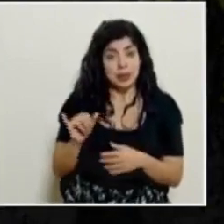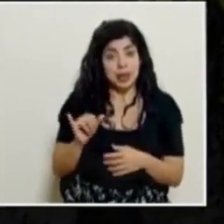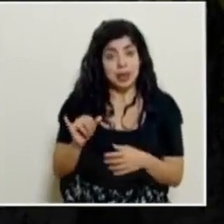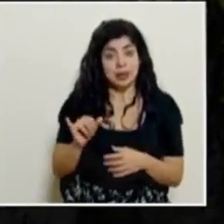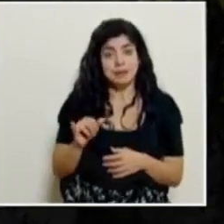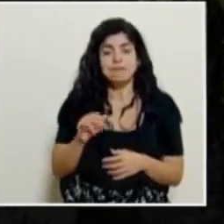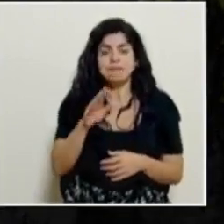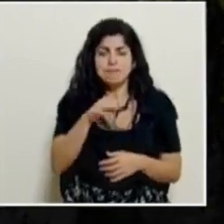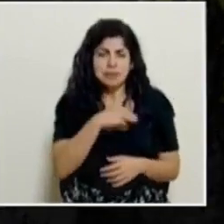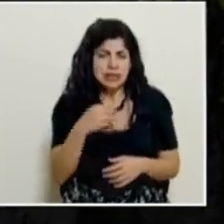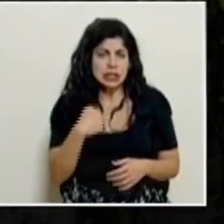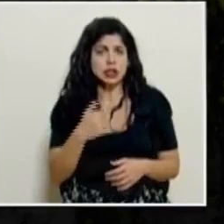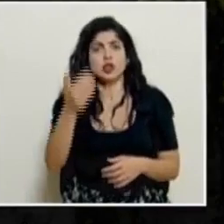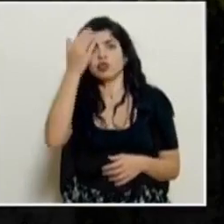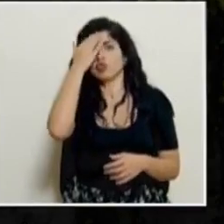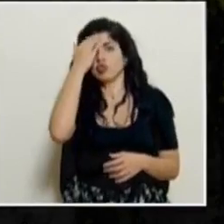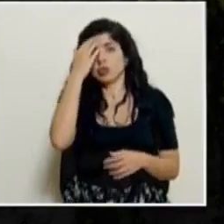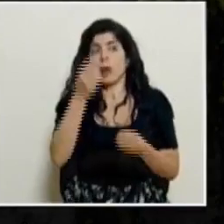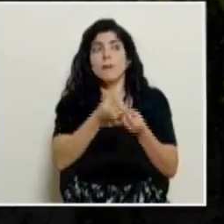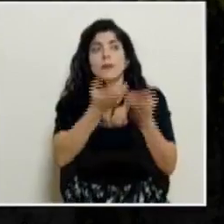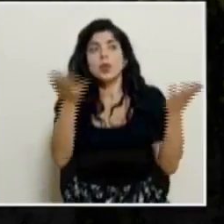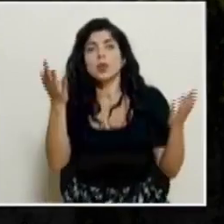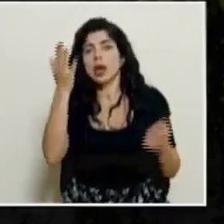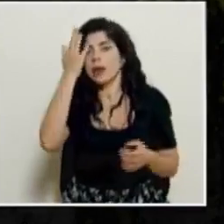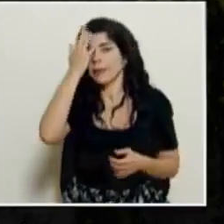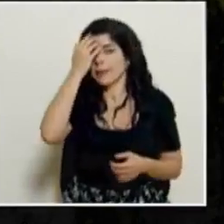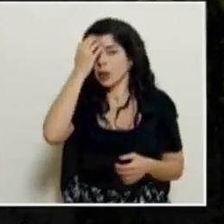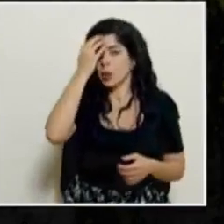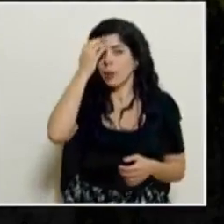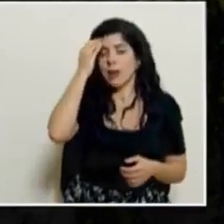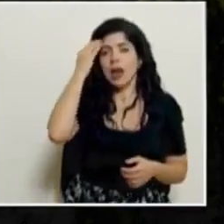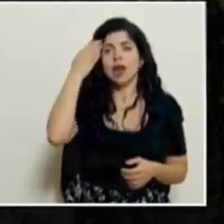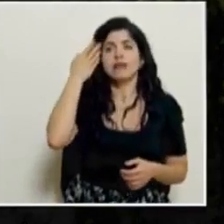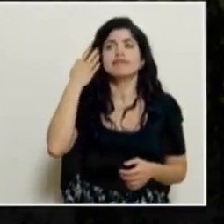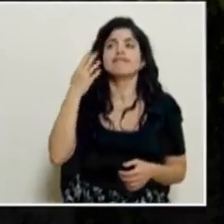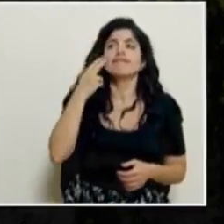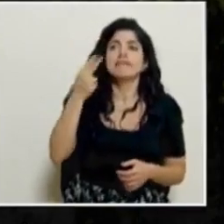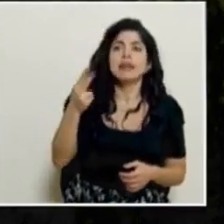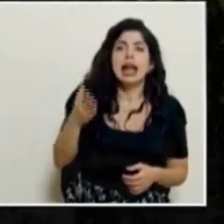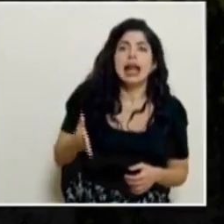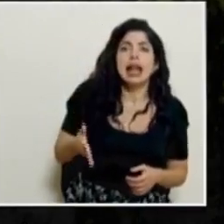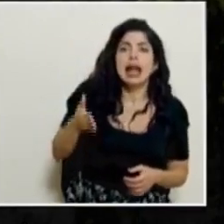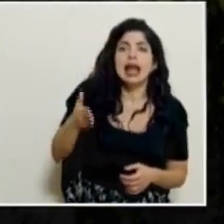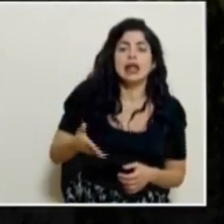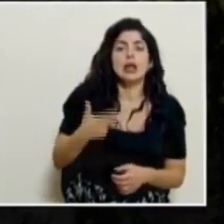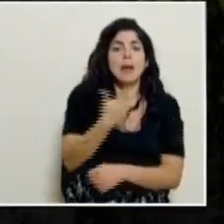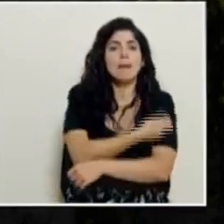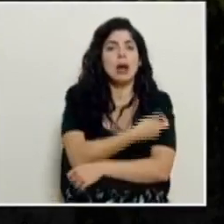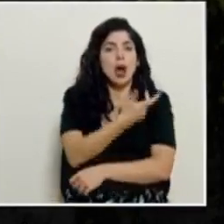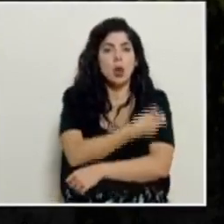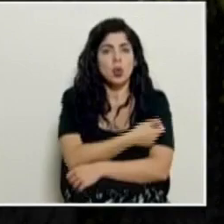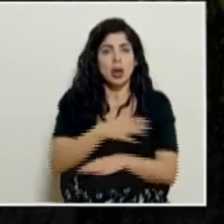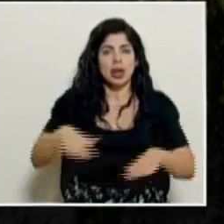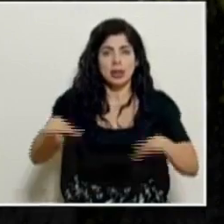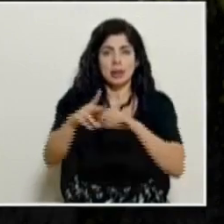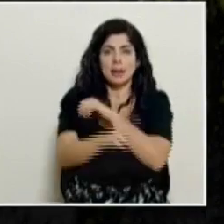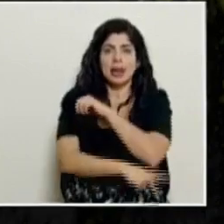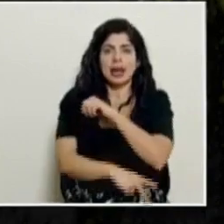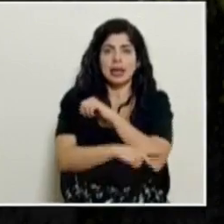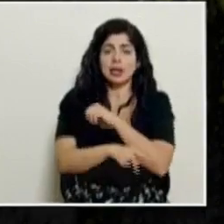señor ministro sigue la preocupación pública sobre la lentitud que se nota en el proceso de vacunación en el país